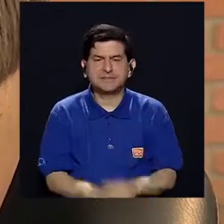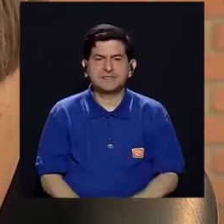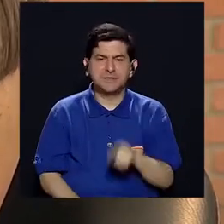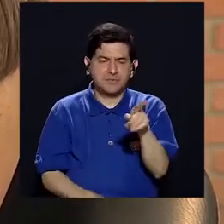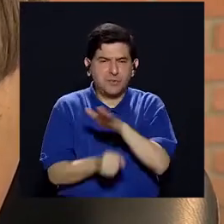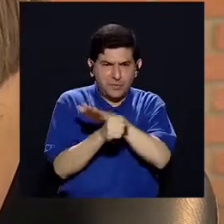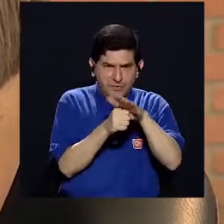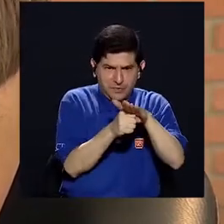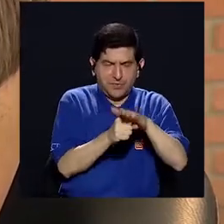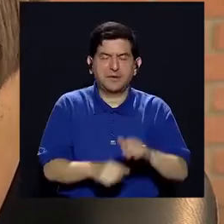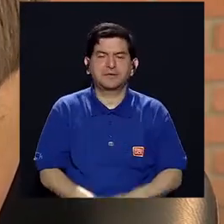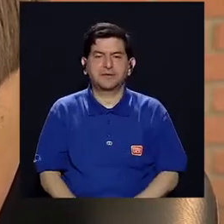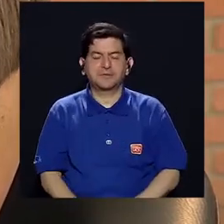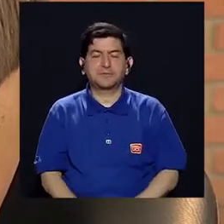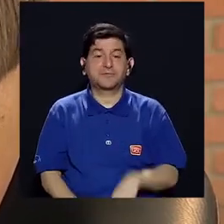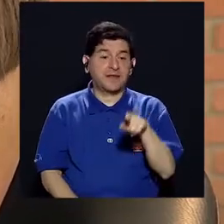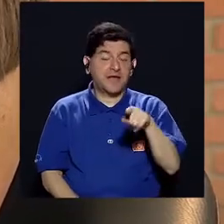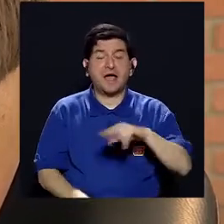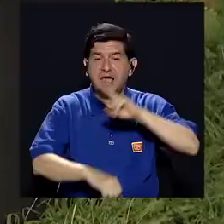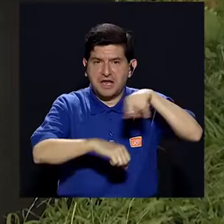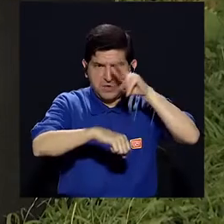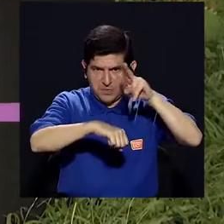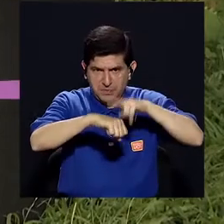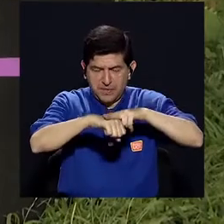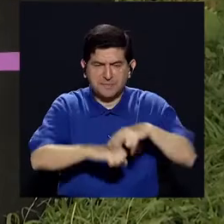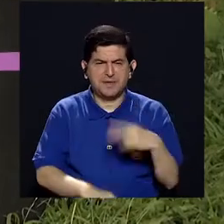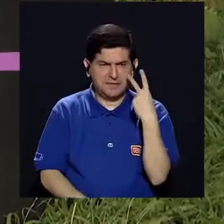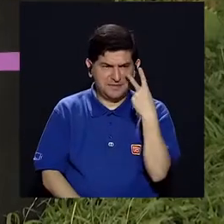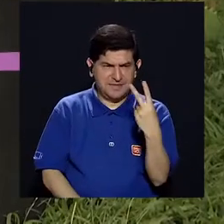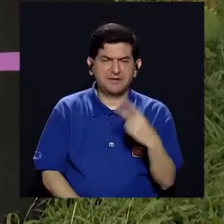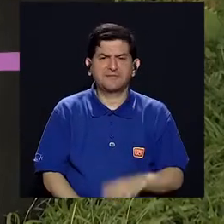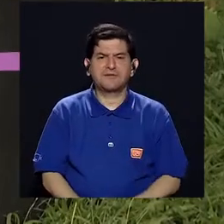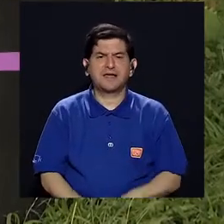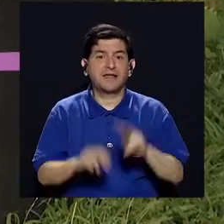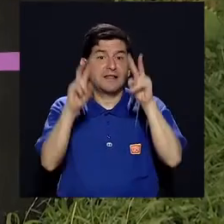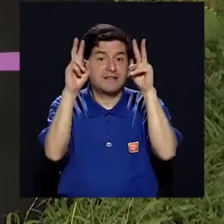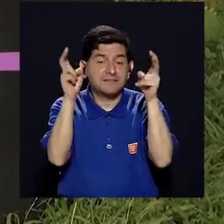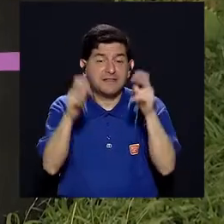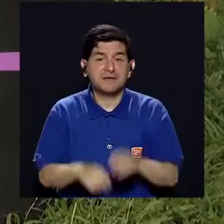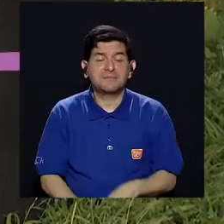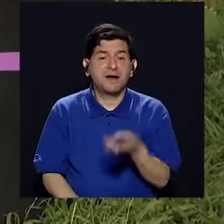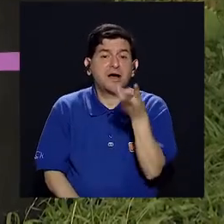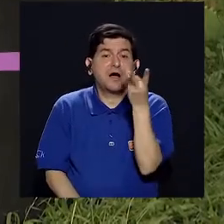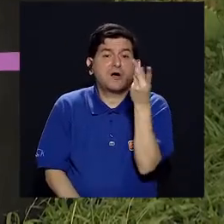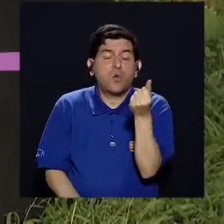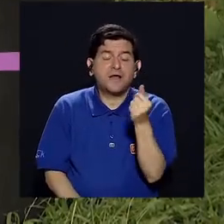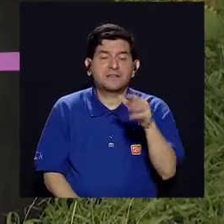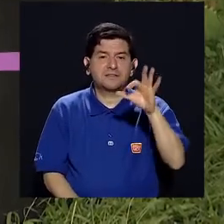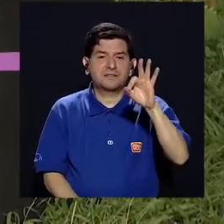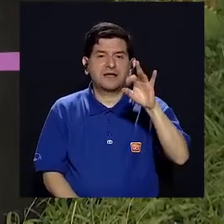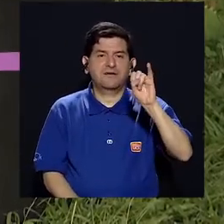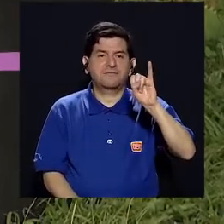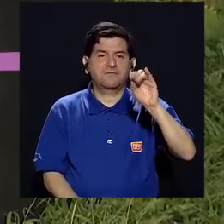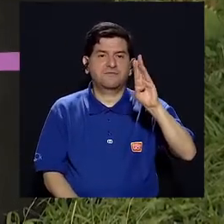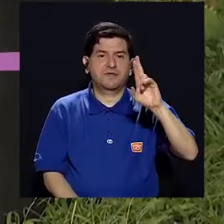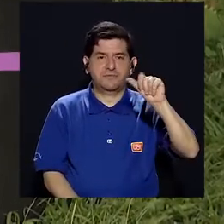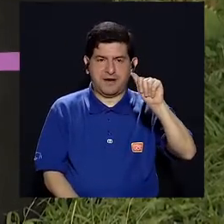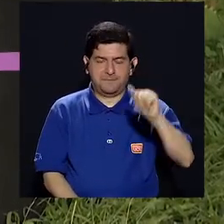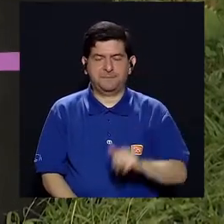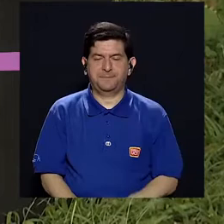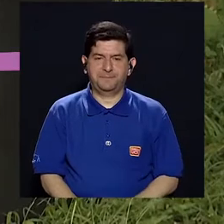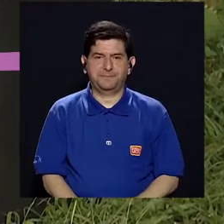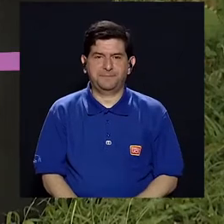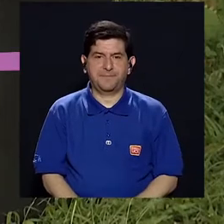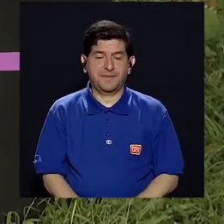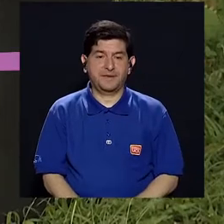integral, una tipo cracker. Ahí por lo general es que fijarnos bastante en lo que es el tema de la cantidad de fibra, por